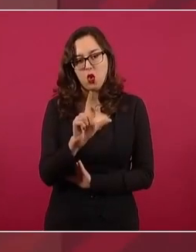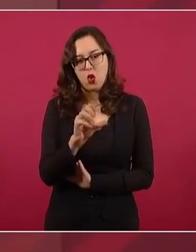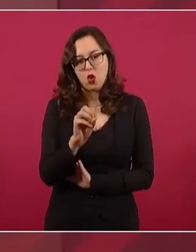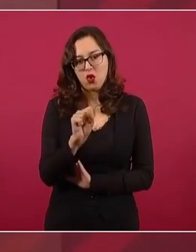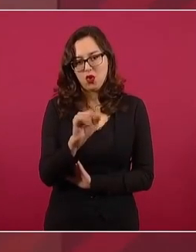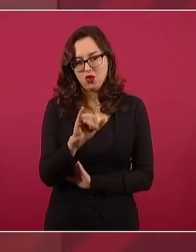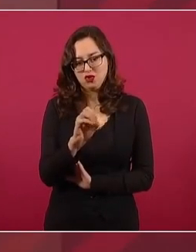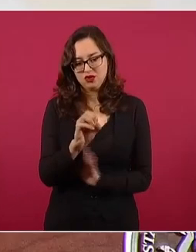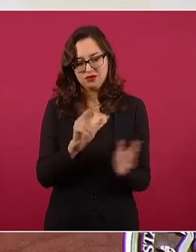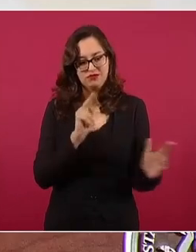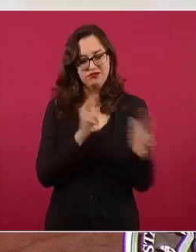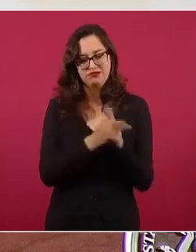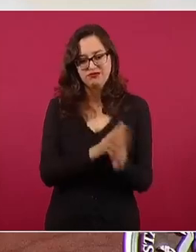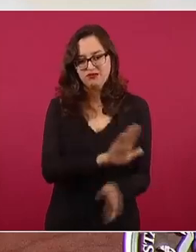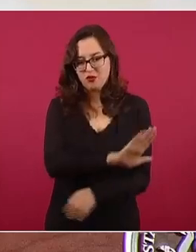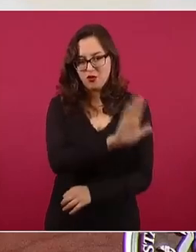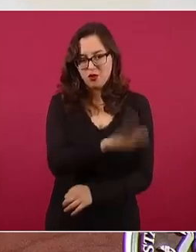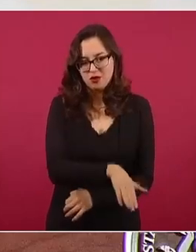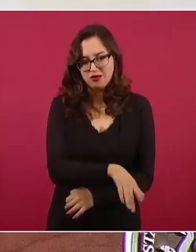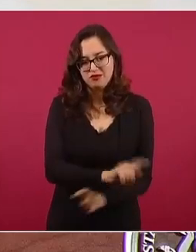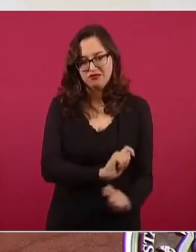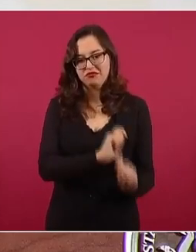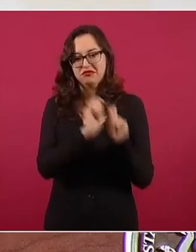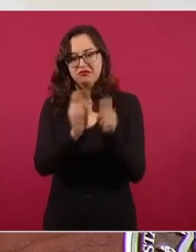de Colosio,